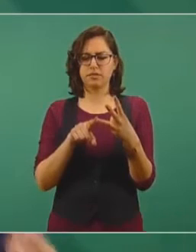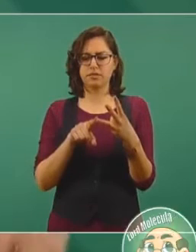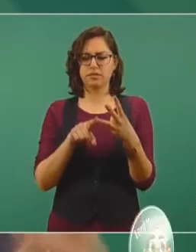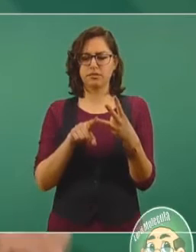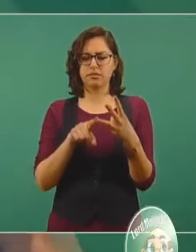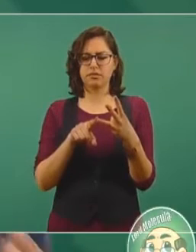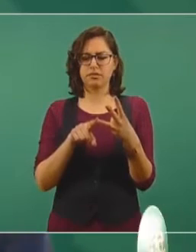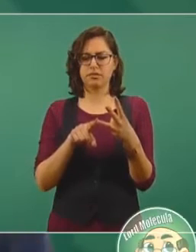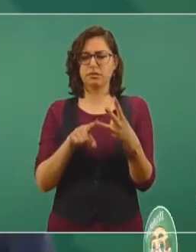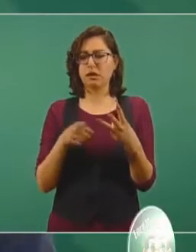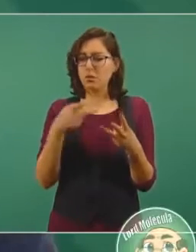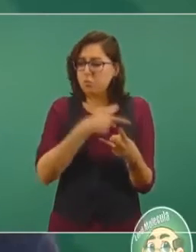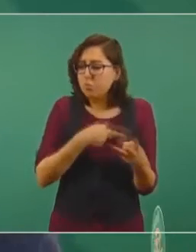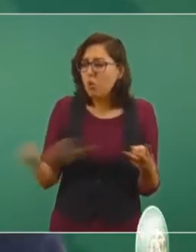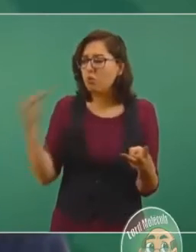y creo